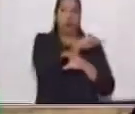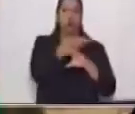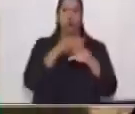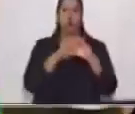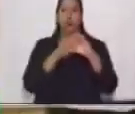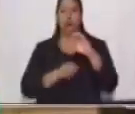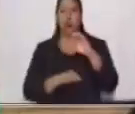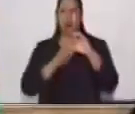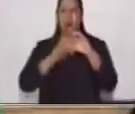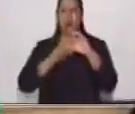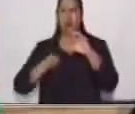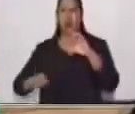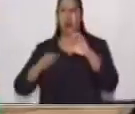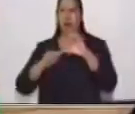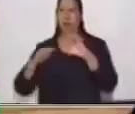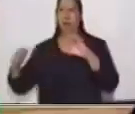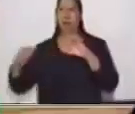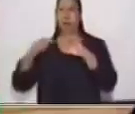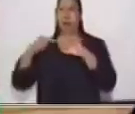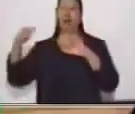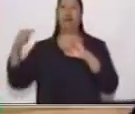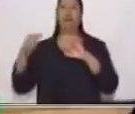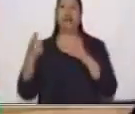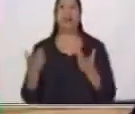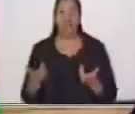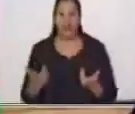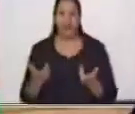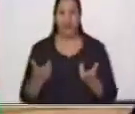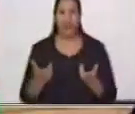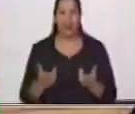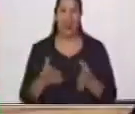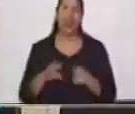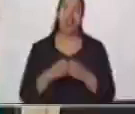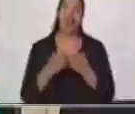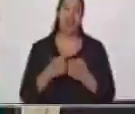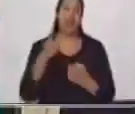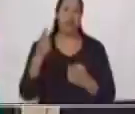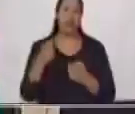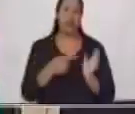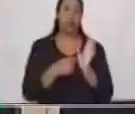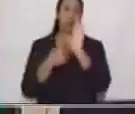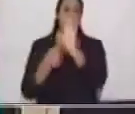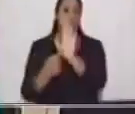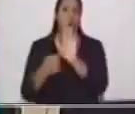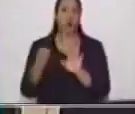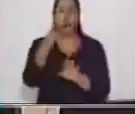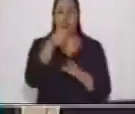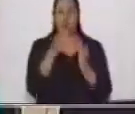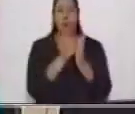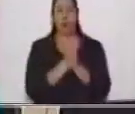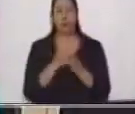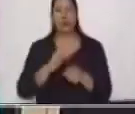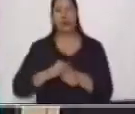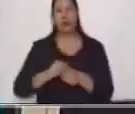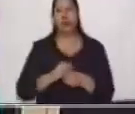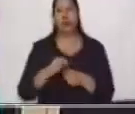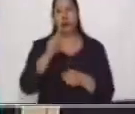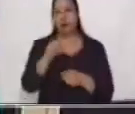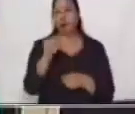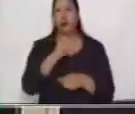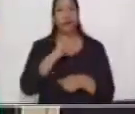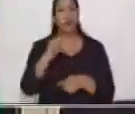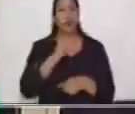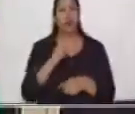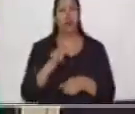utilizando únicamente imágenes para representar. Ahora quiero que practiques. ¿Cómo lo vas a hacer? En